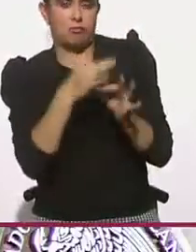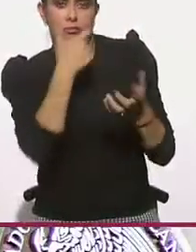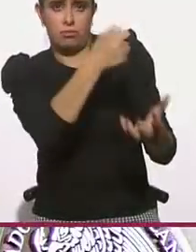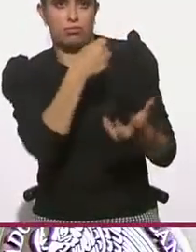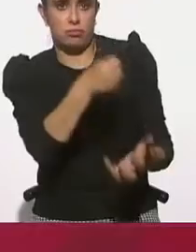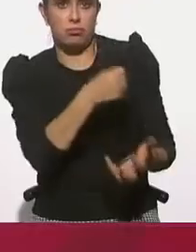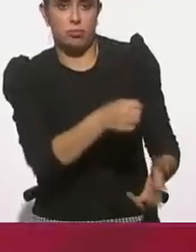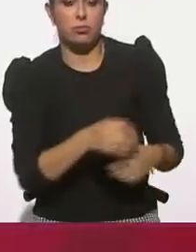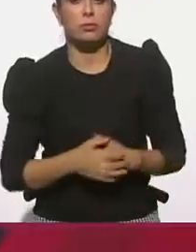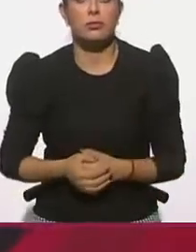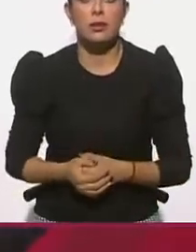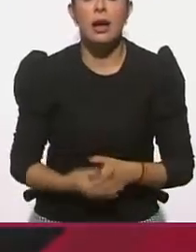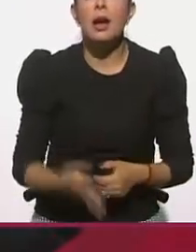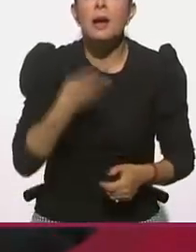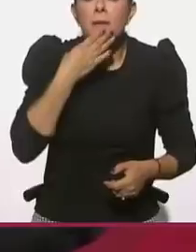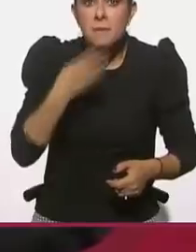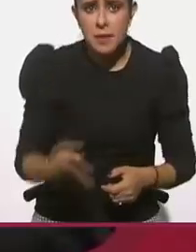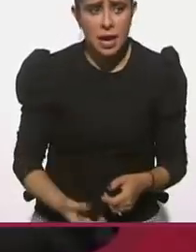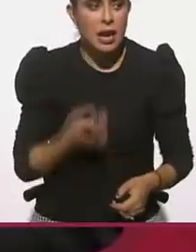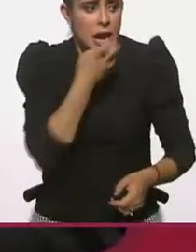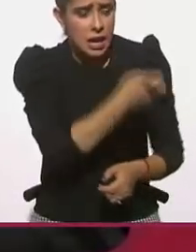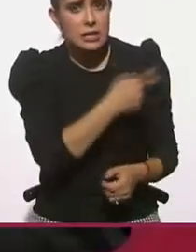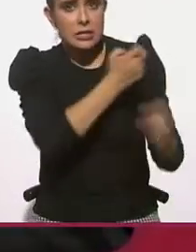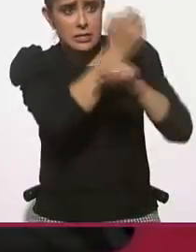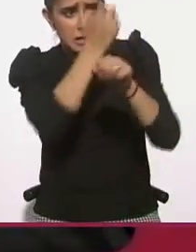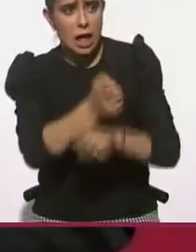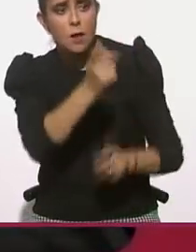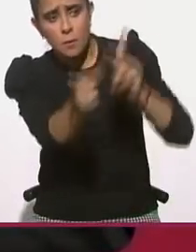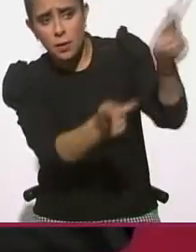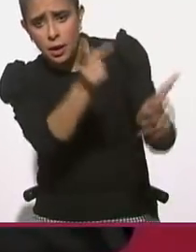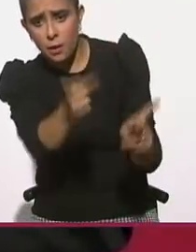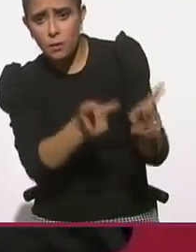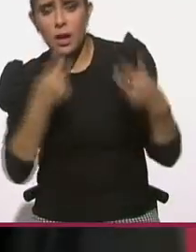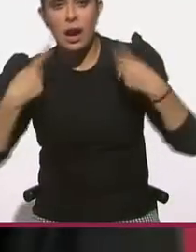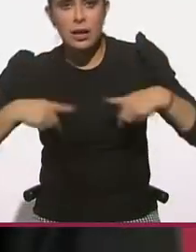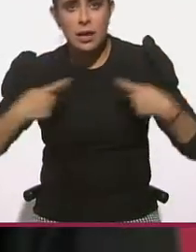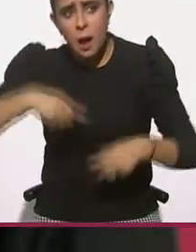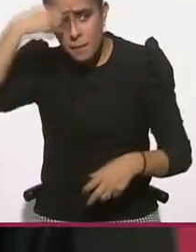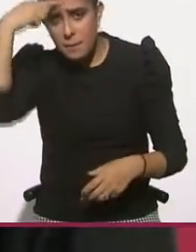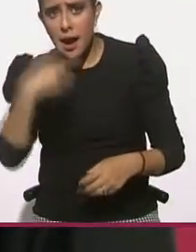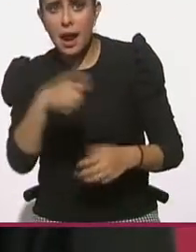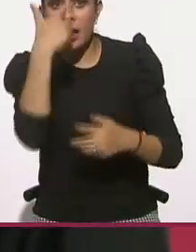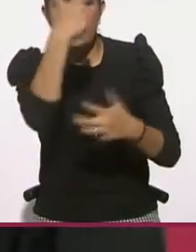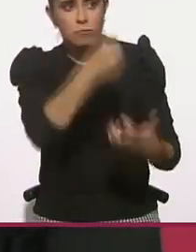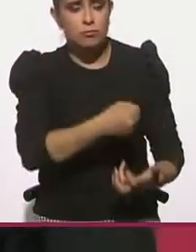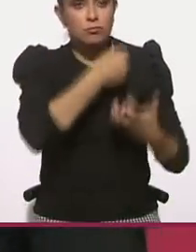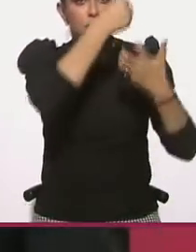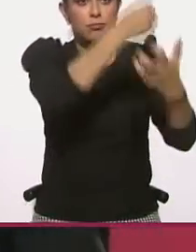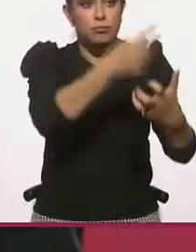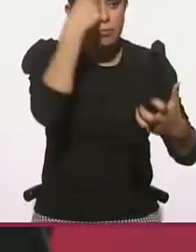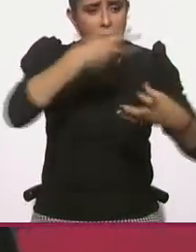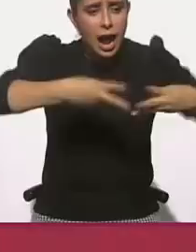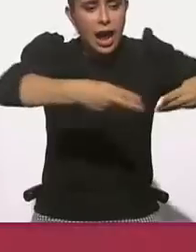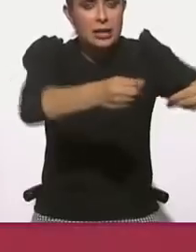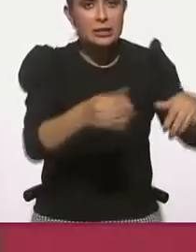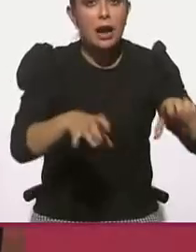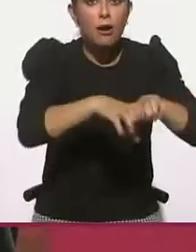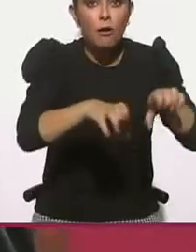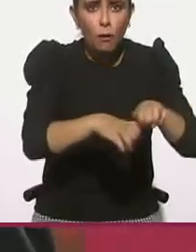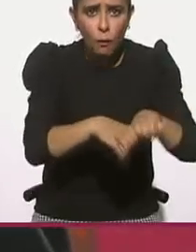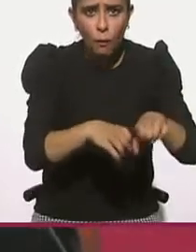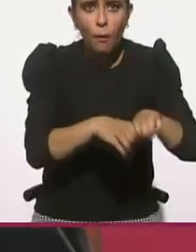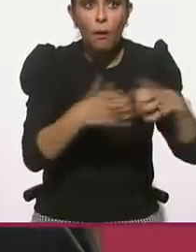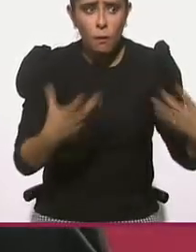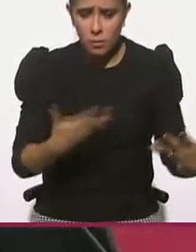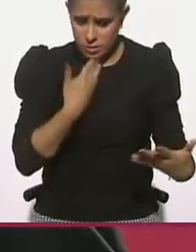bien que se va a llevar a cabo esa consulta para que la